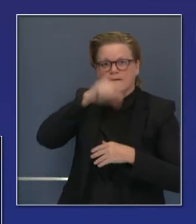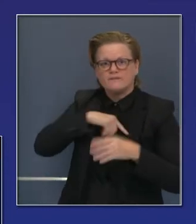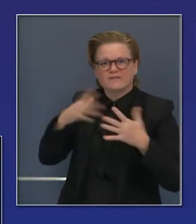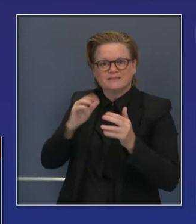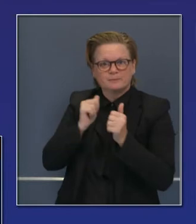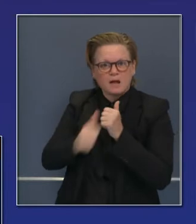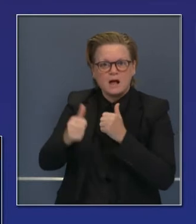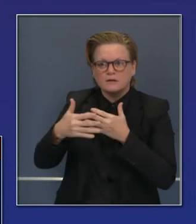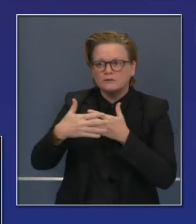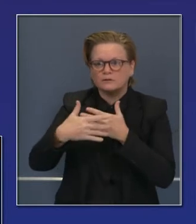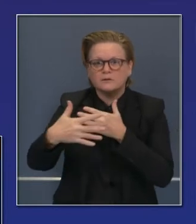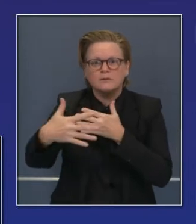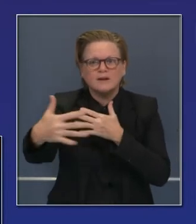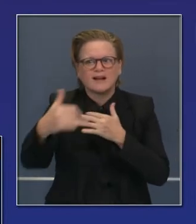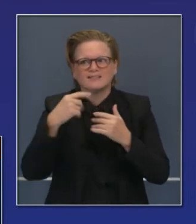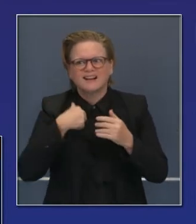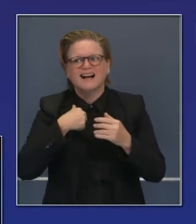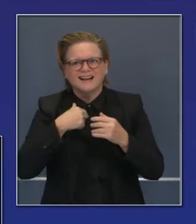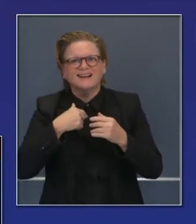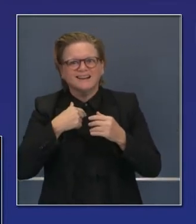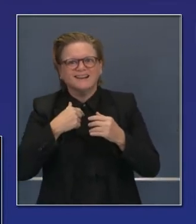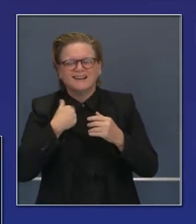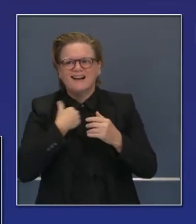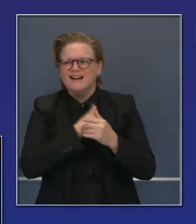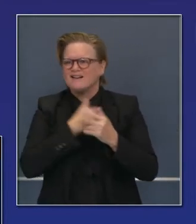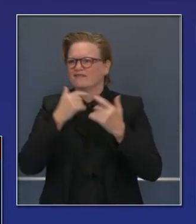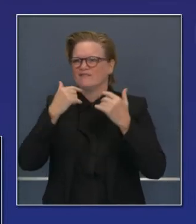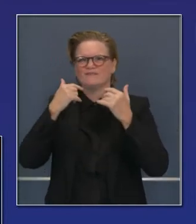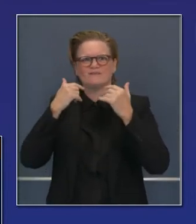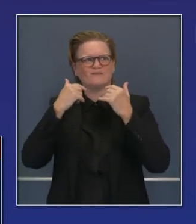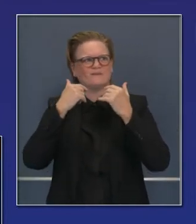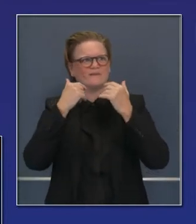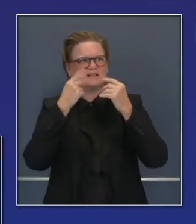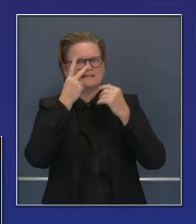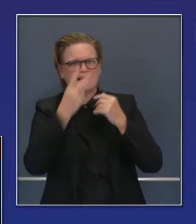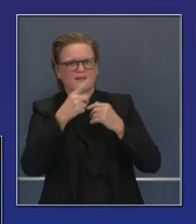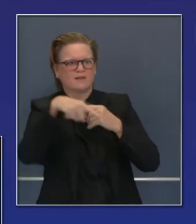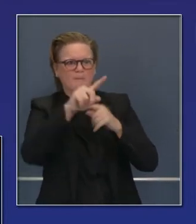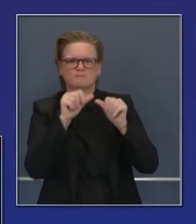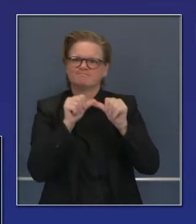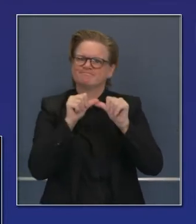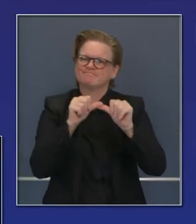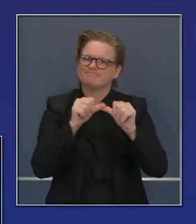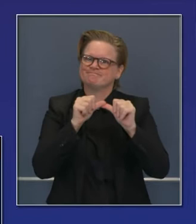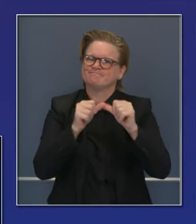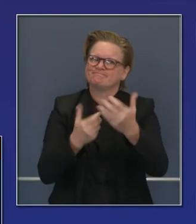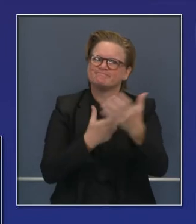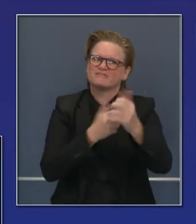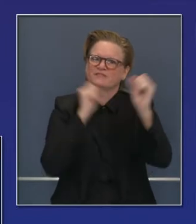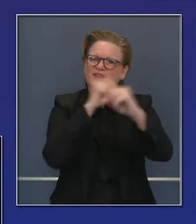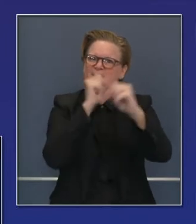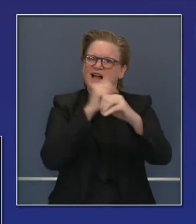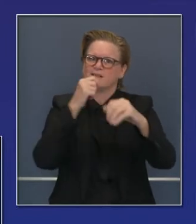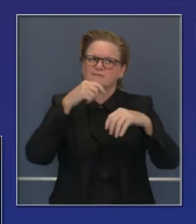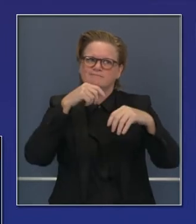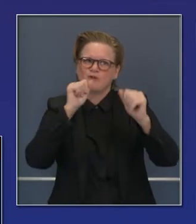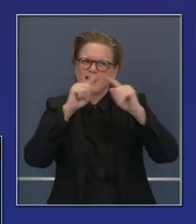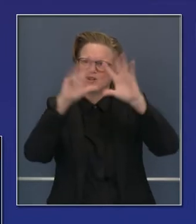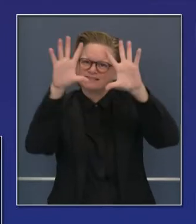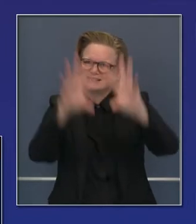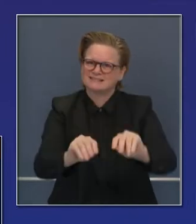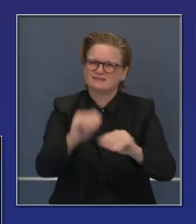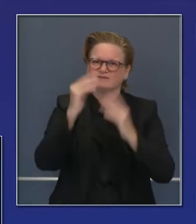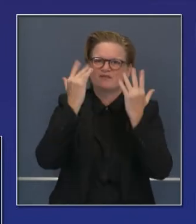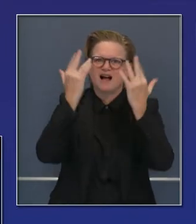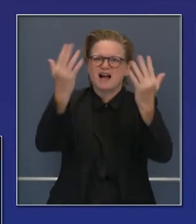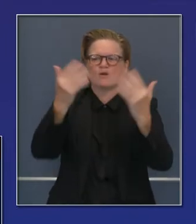temporada del Día de Acción de Gracias y seguimos exigiéndole más a nuestros bomberos. Y queremos darles las gracias, los reconocemos. No